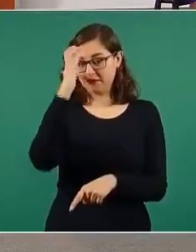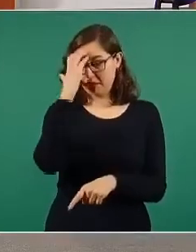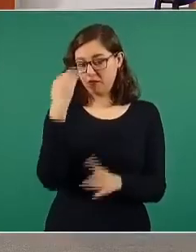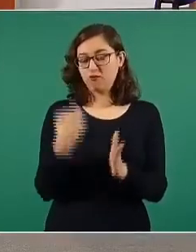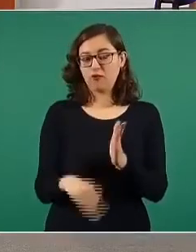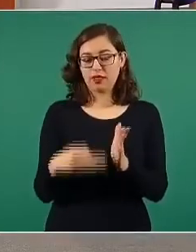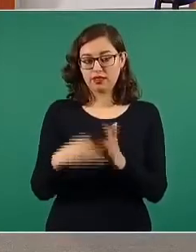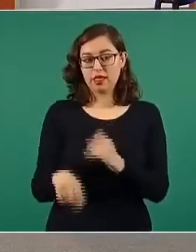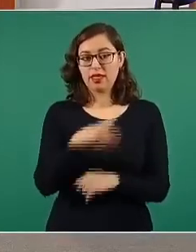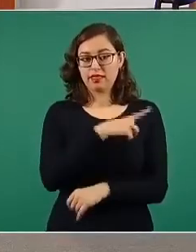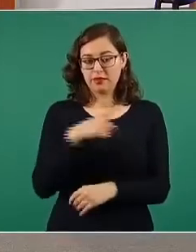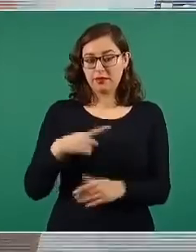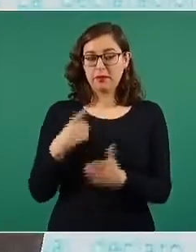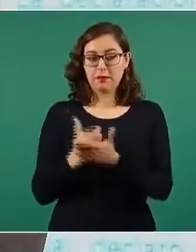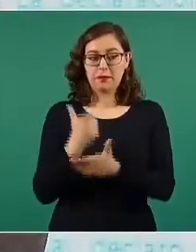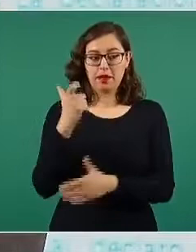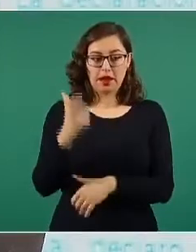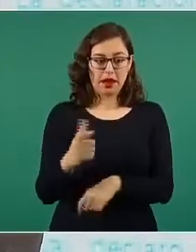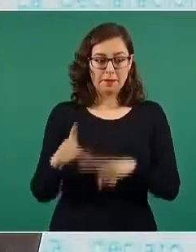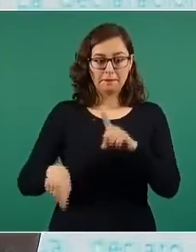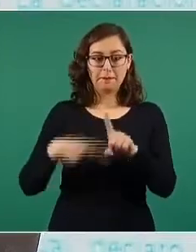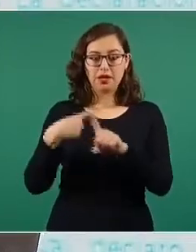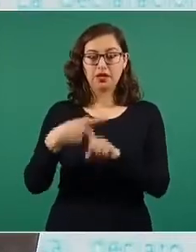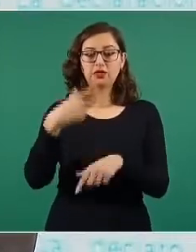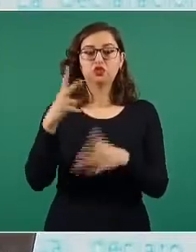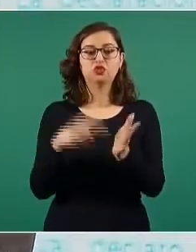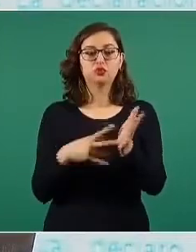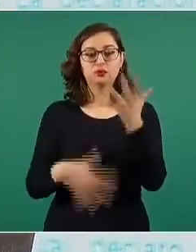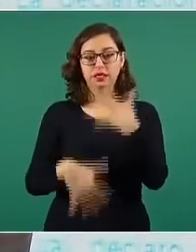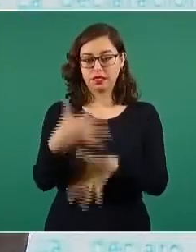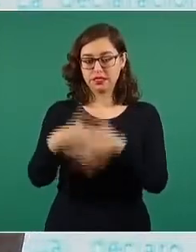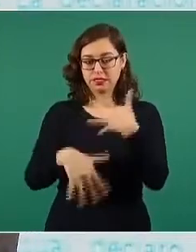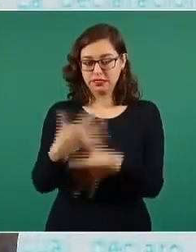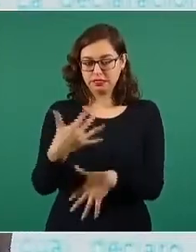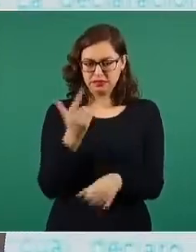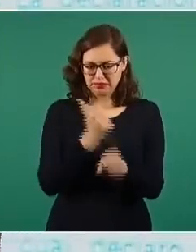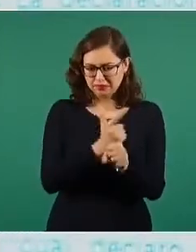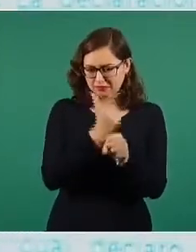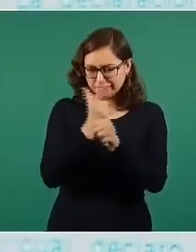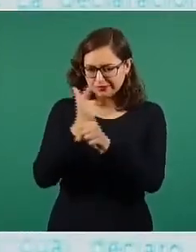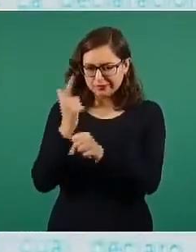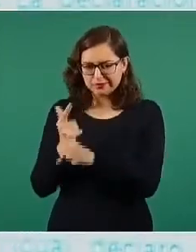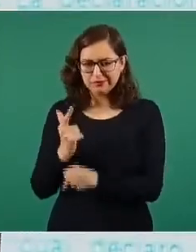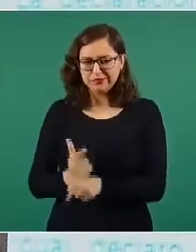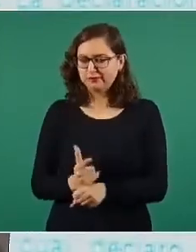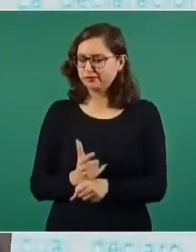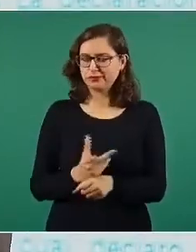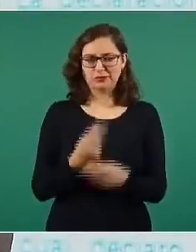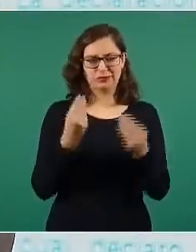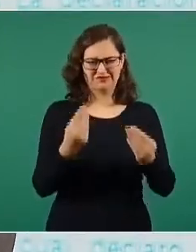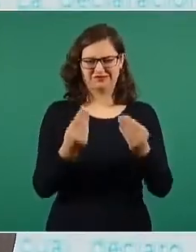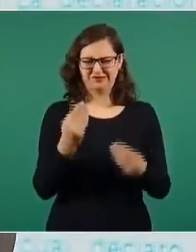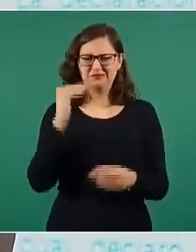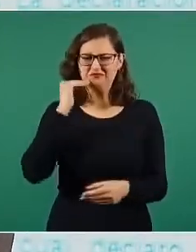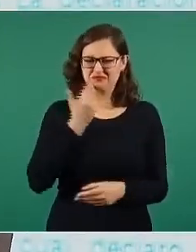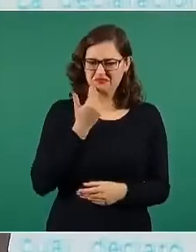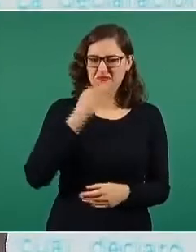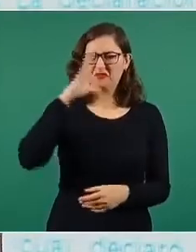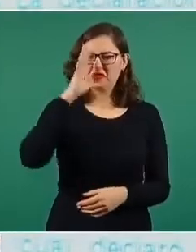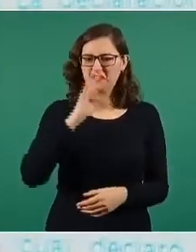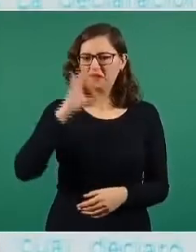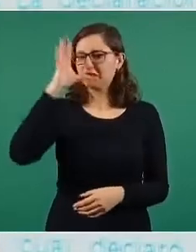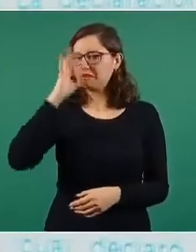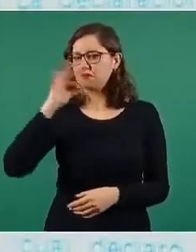pesos para el año 2015. Hay inusualidades que han sido detectadas por el sistema financiero y que han sido